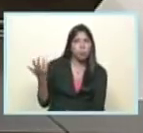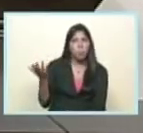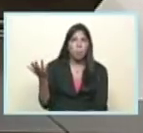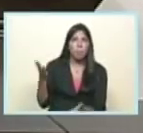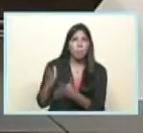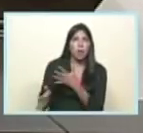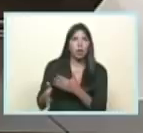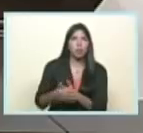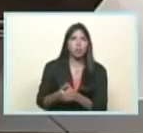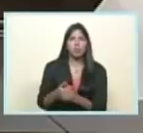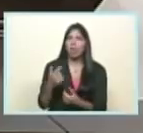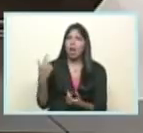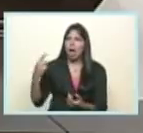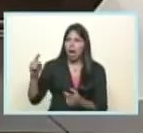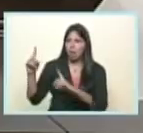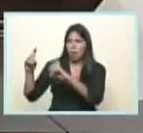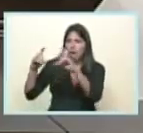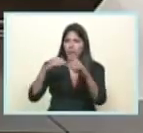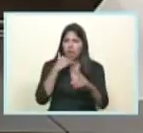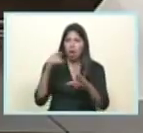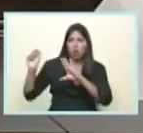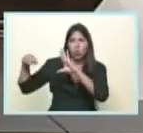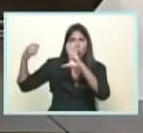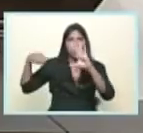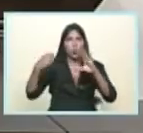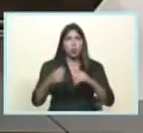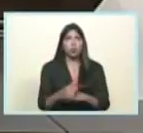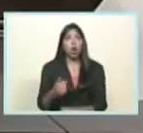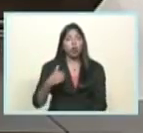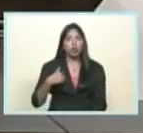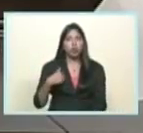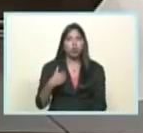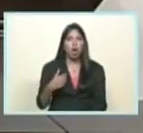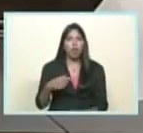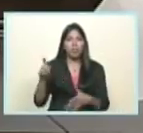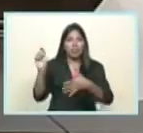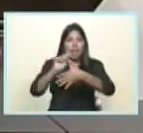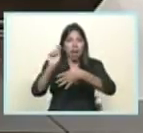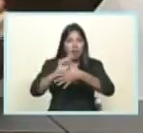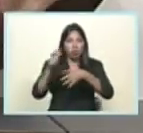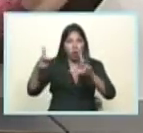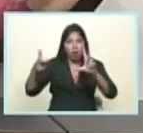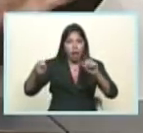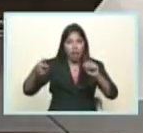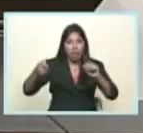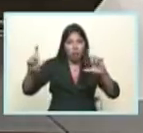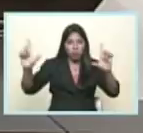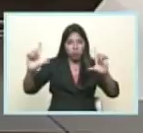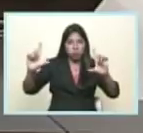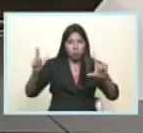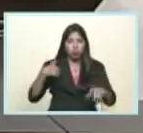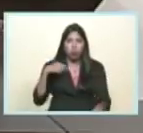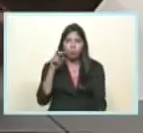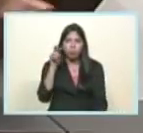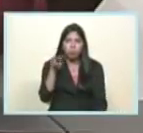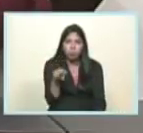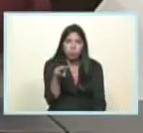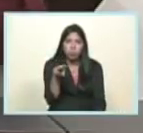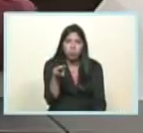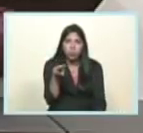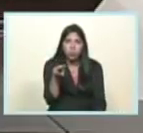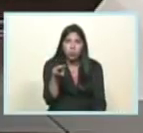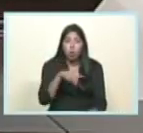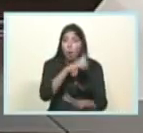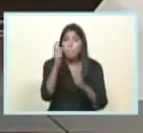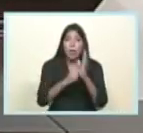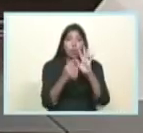No sé si tenemos imágenes. Yo seguí todo el debate a través de Telesur. Completo. Desde las nueve de